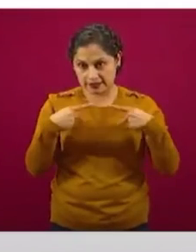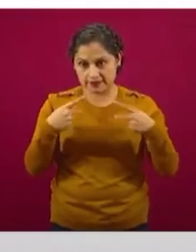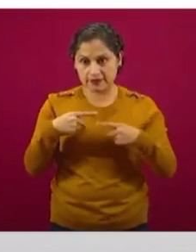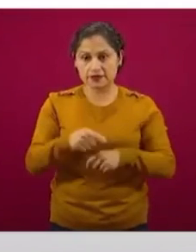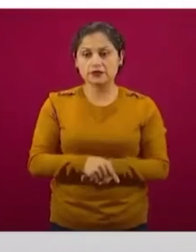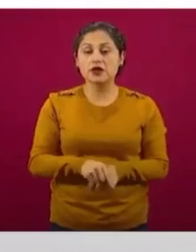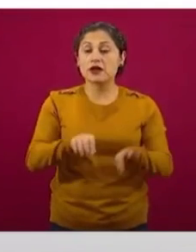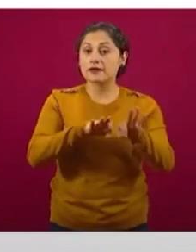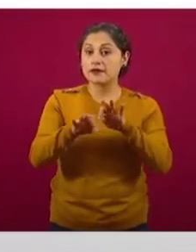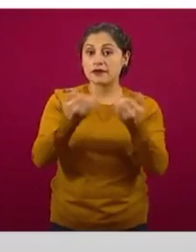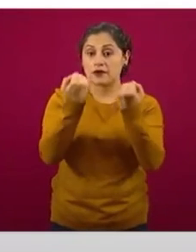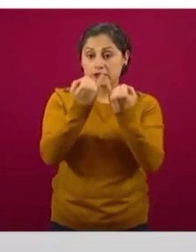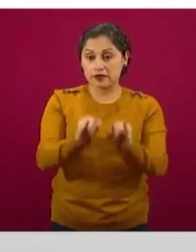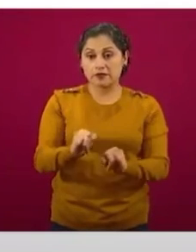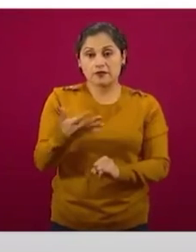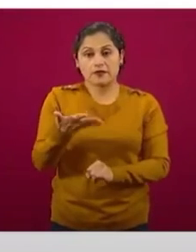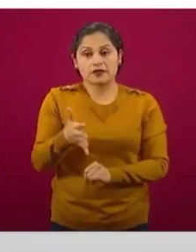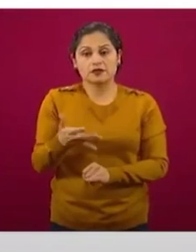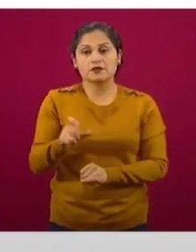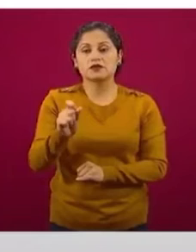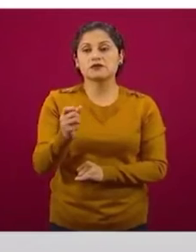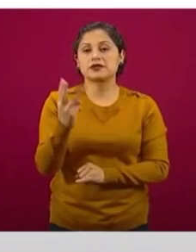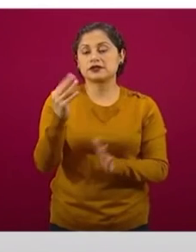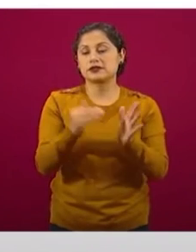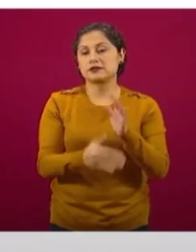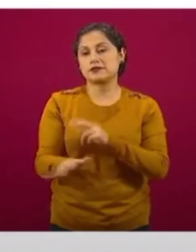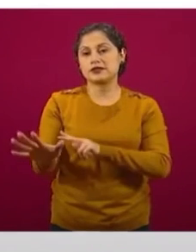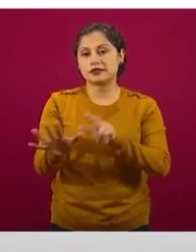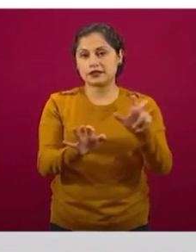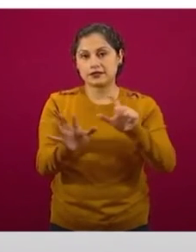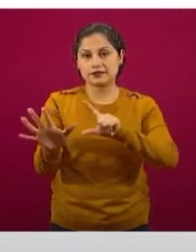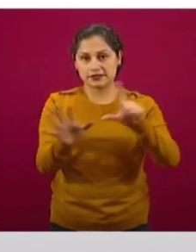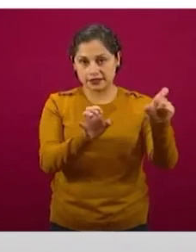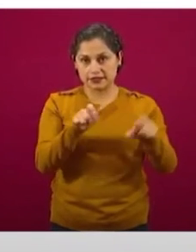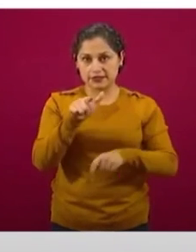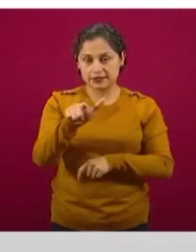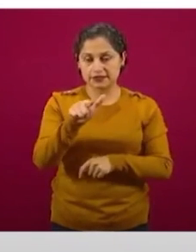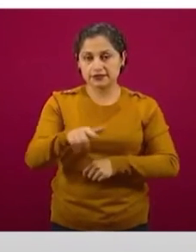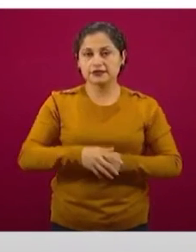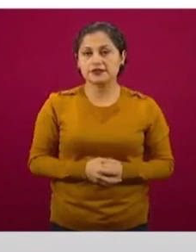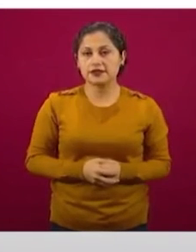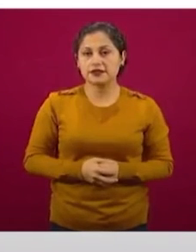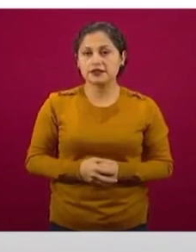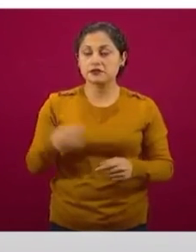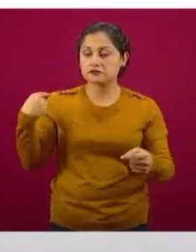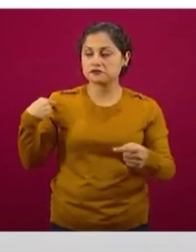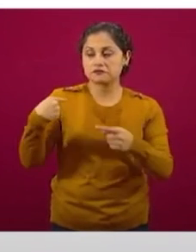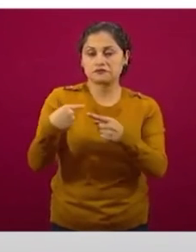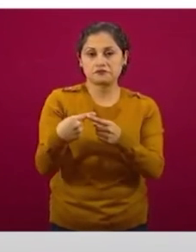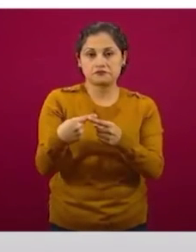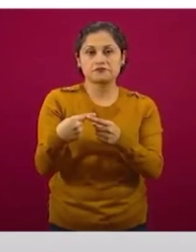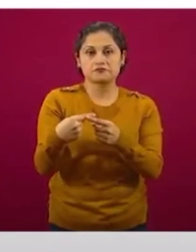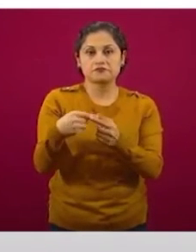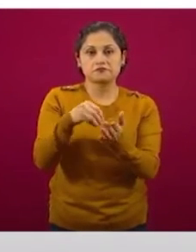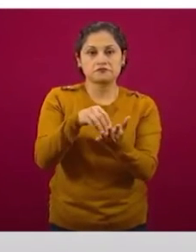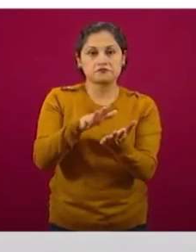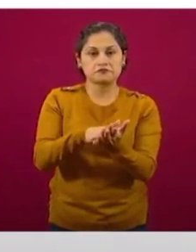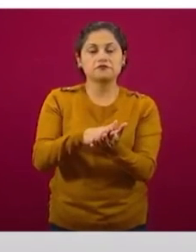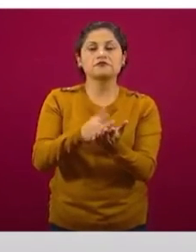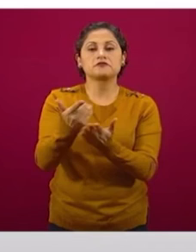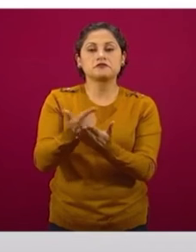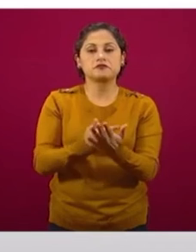trabajadores independientes estamos hablando de 23 mil 717 y el avance al día de hoy llevamos dos mil